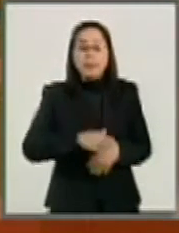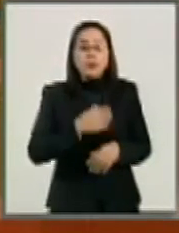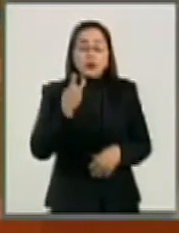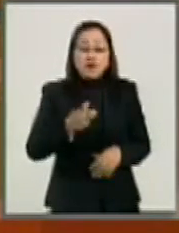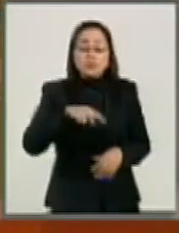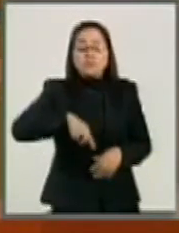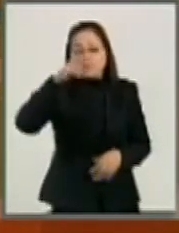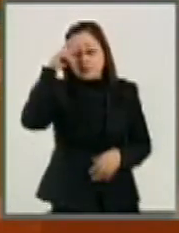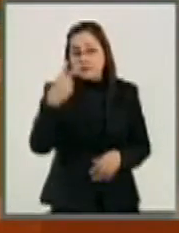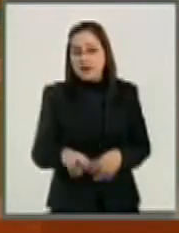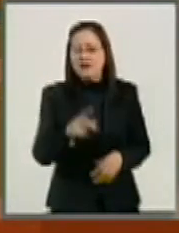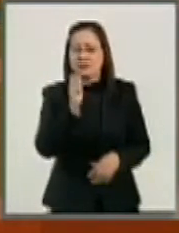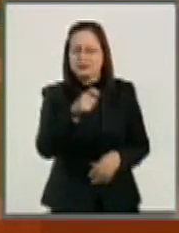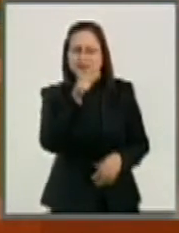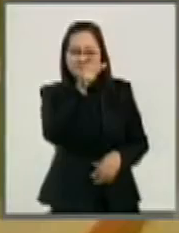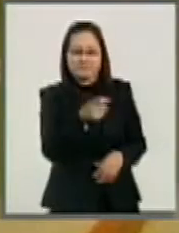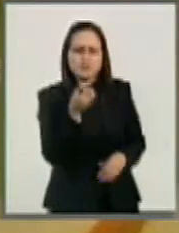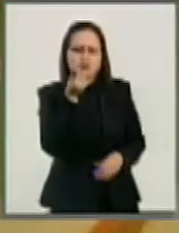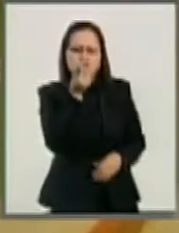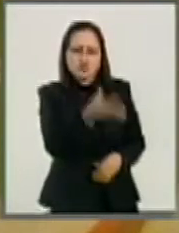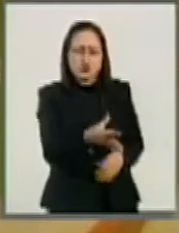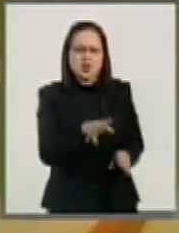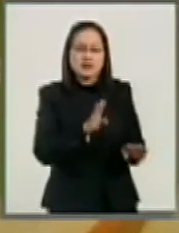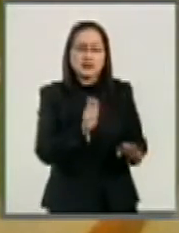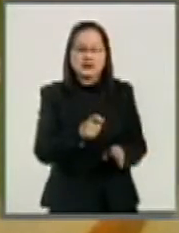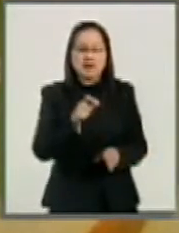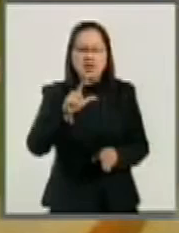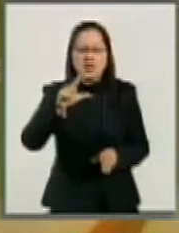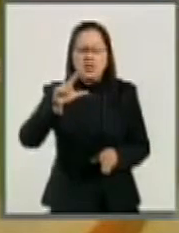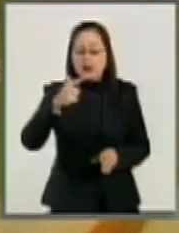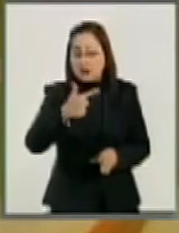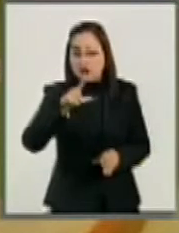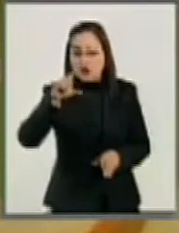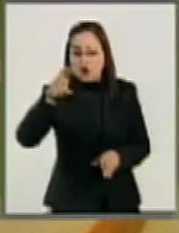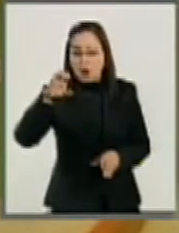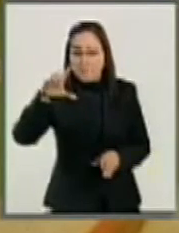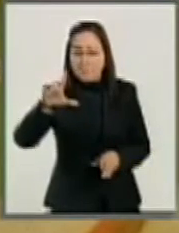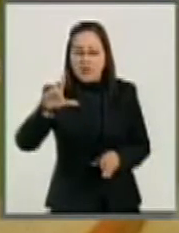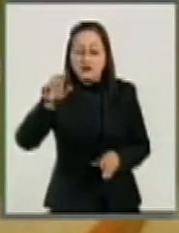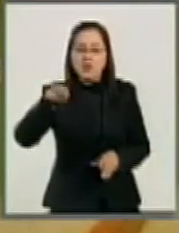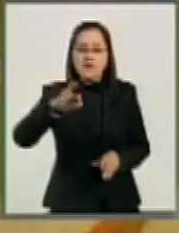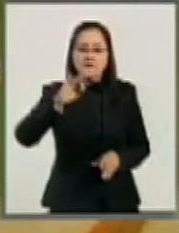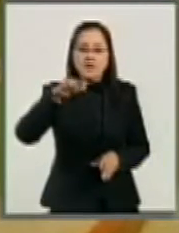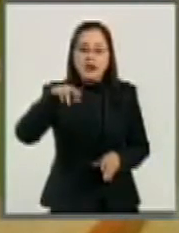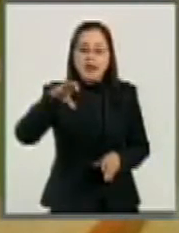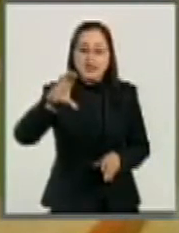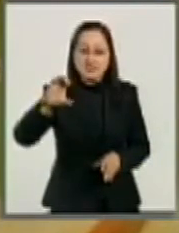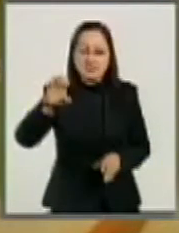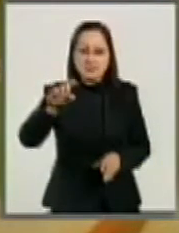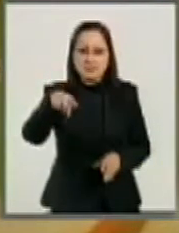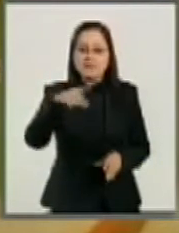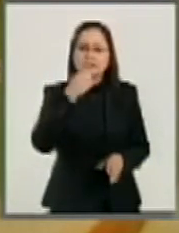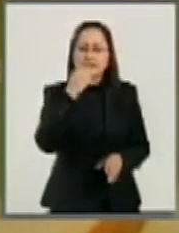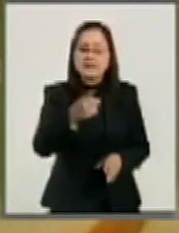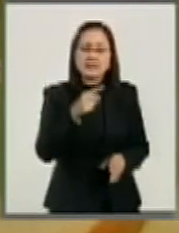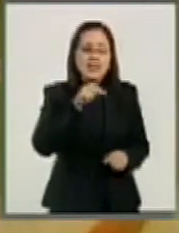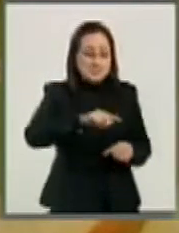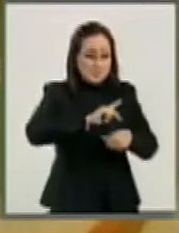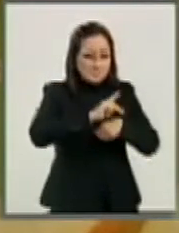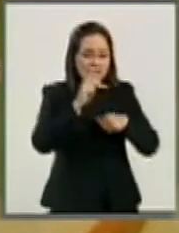México es catalogado por el Global Finance como una de las naciones más desiguales del mundo,